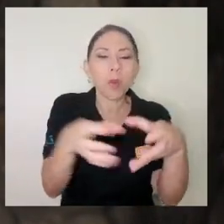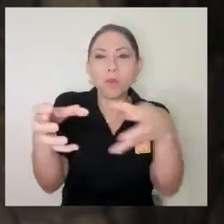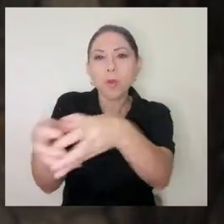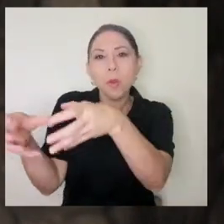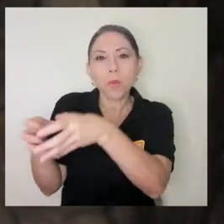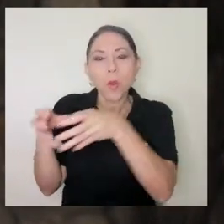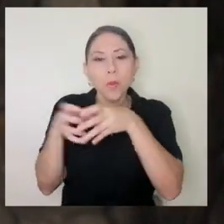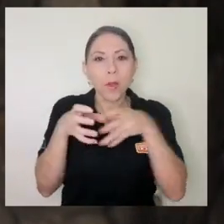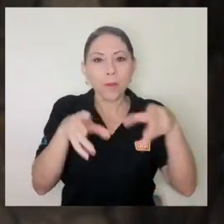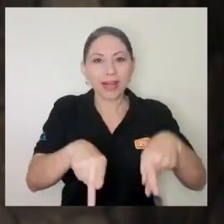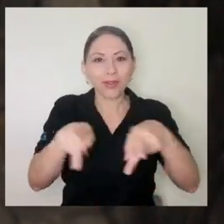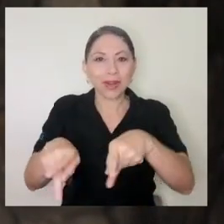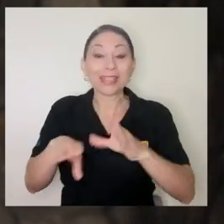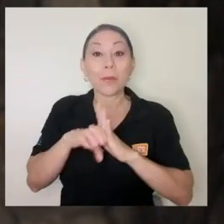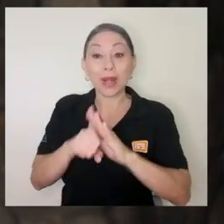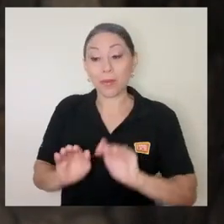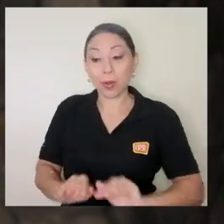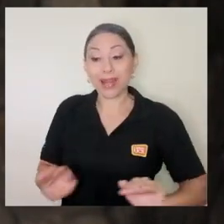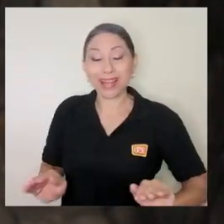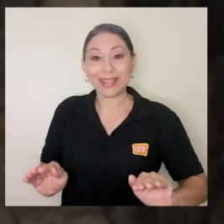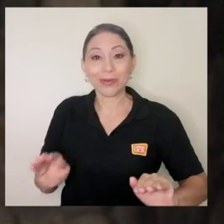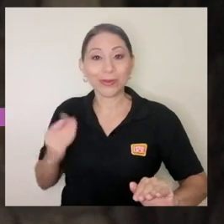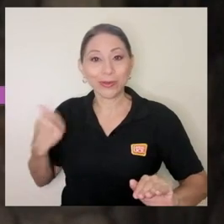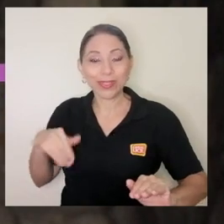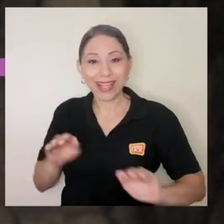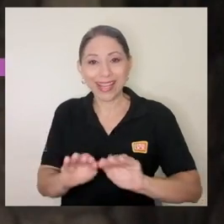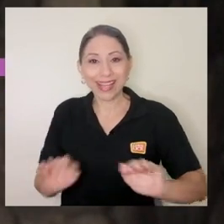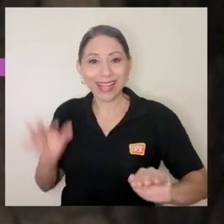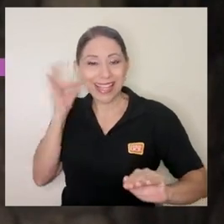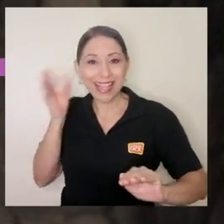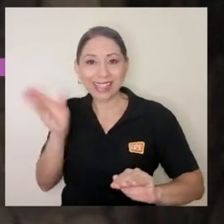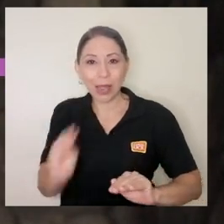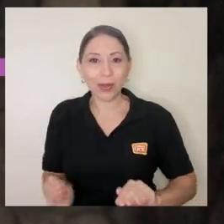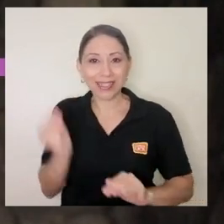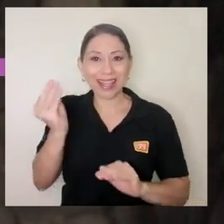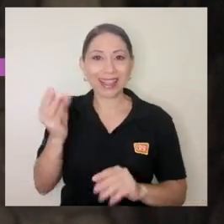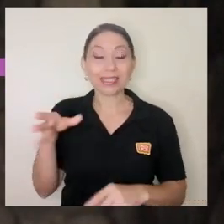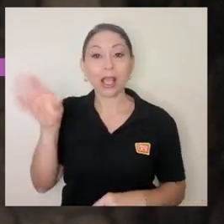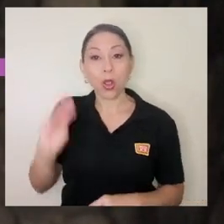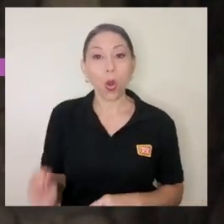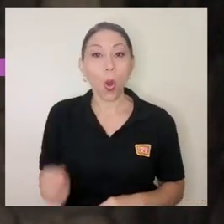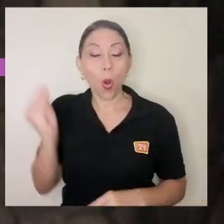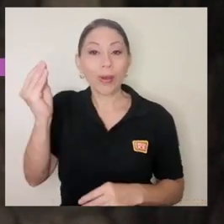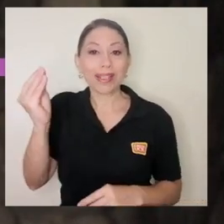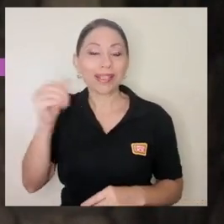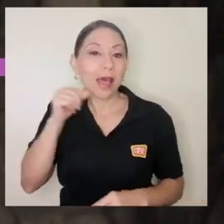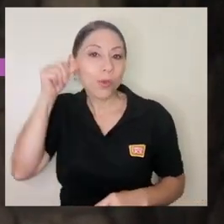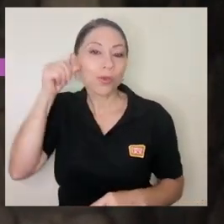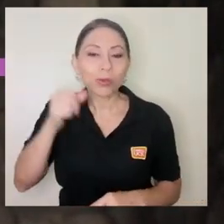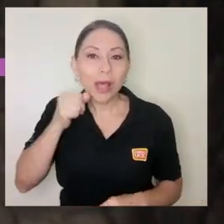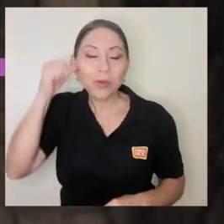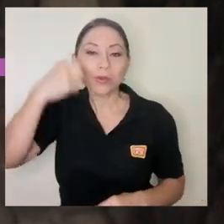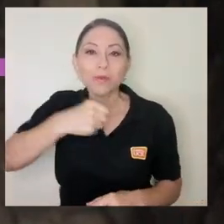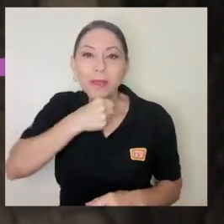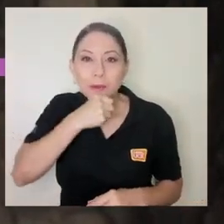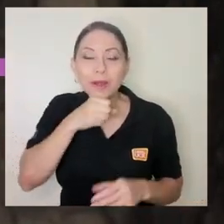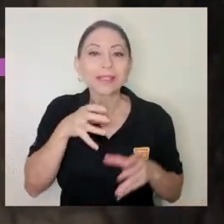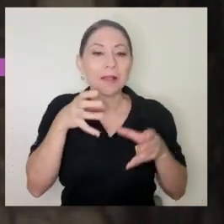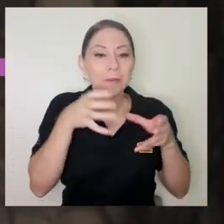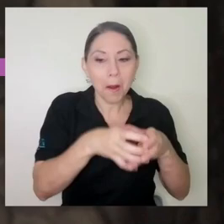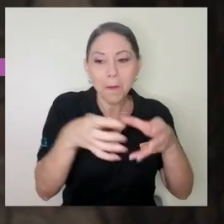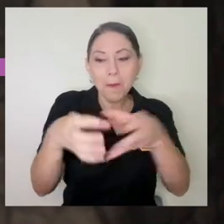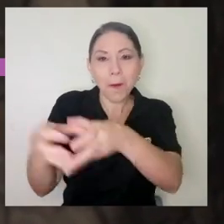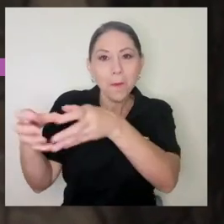menores de edad digamos niños, niñas, adolescentes personas jóvenes personas adultas mayores ¿verdad? que están